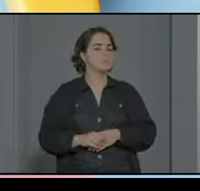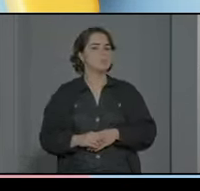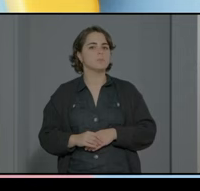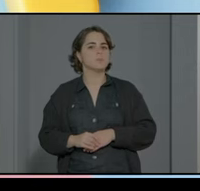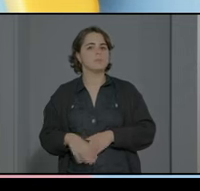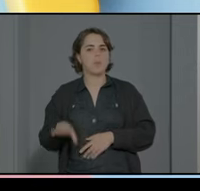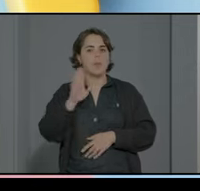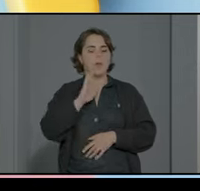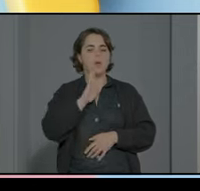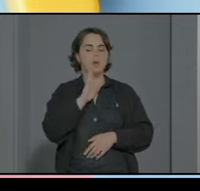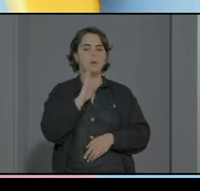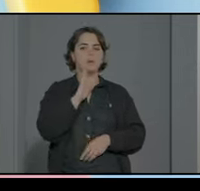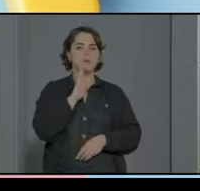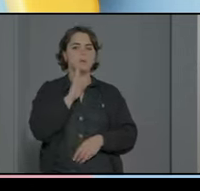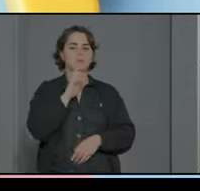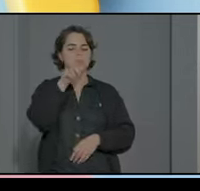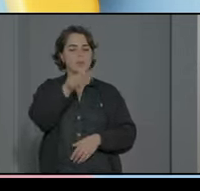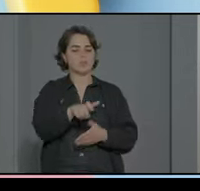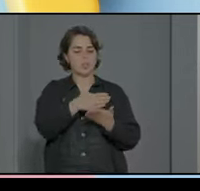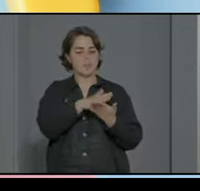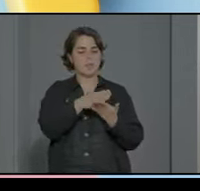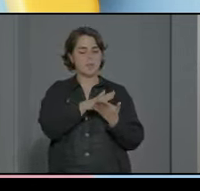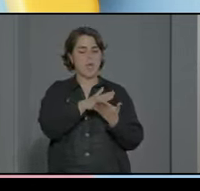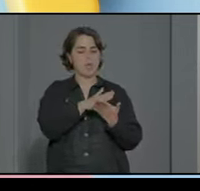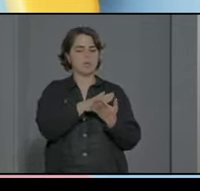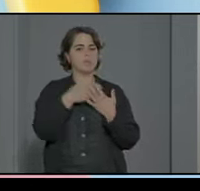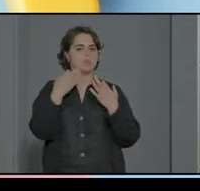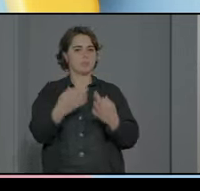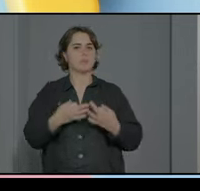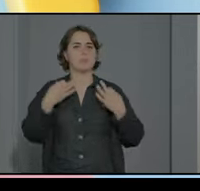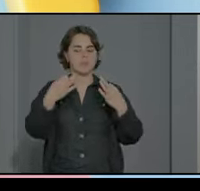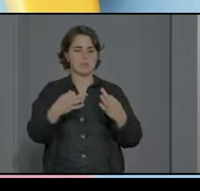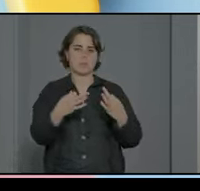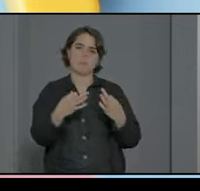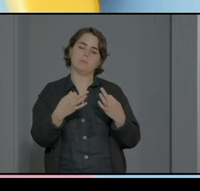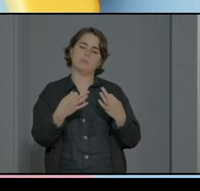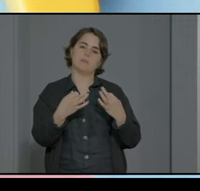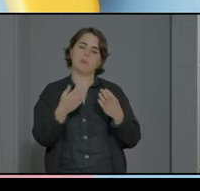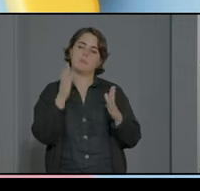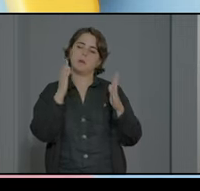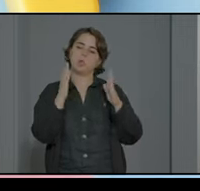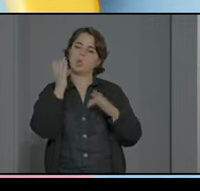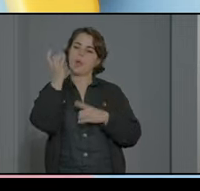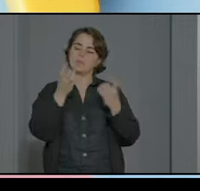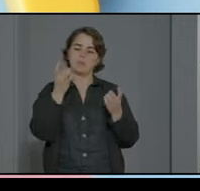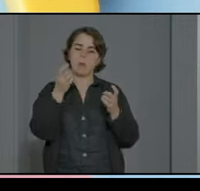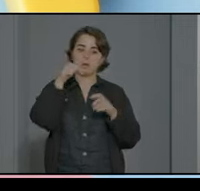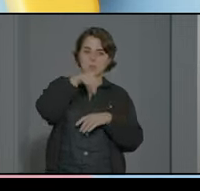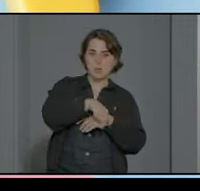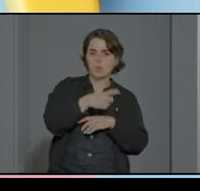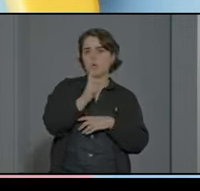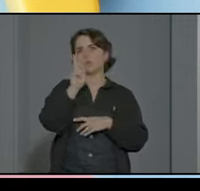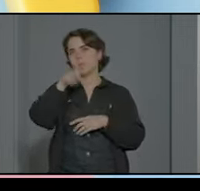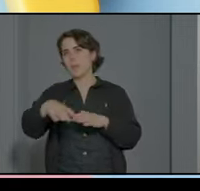como comentaba el mediador en nuestro caso permanece siempre durante la actividad no solo en esta sino también